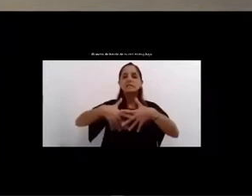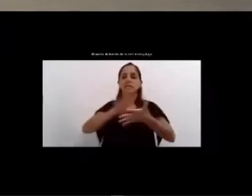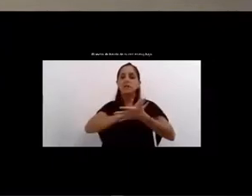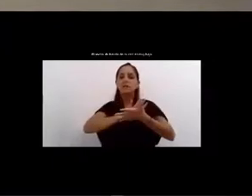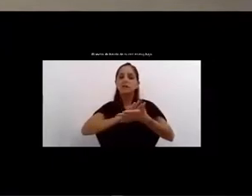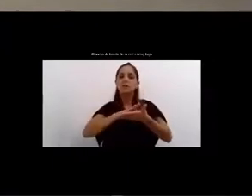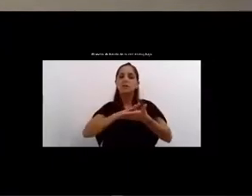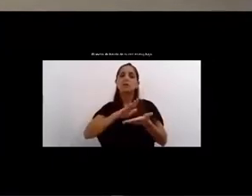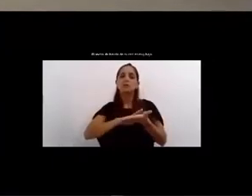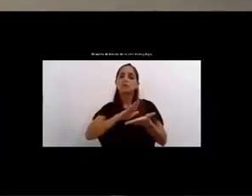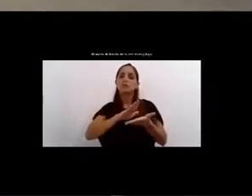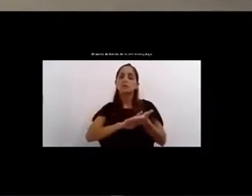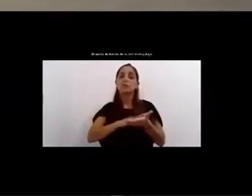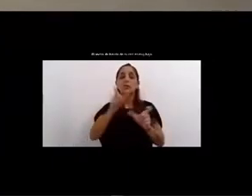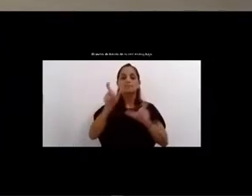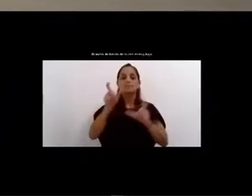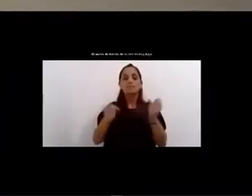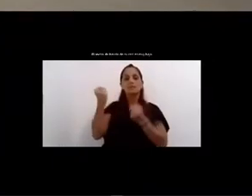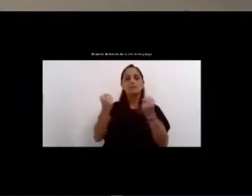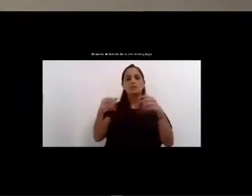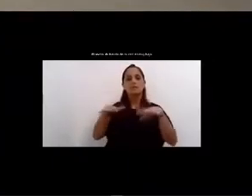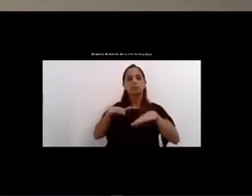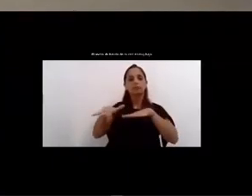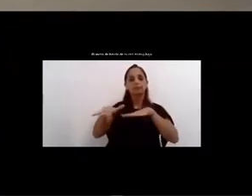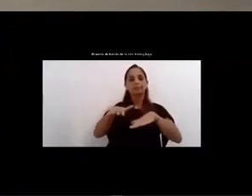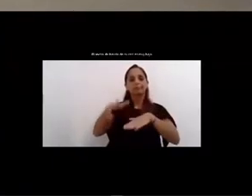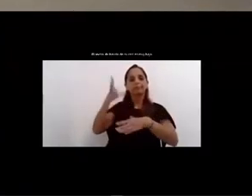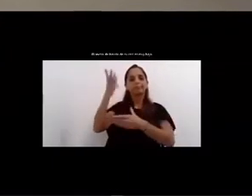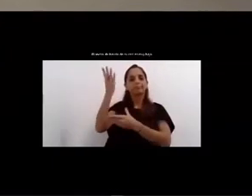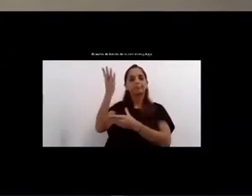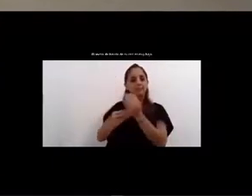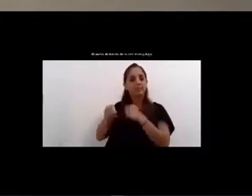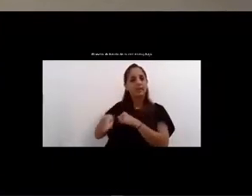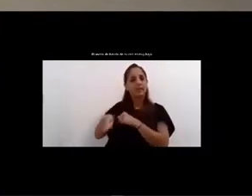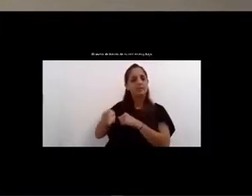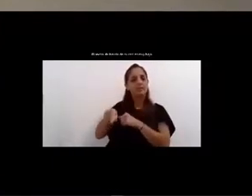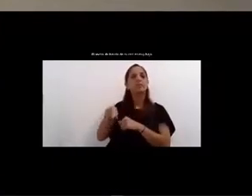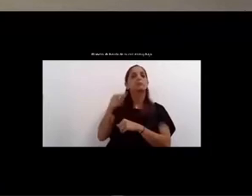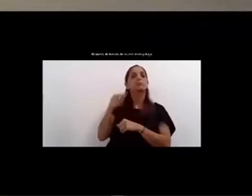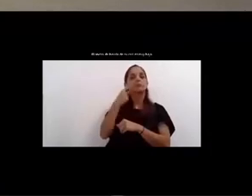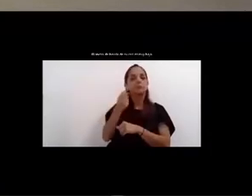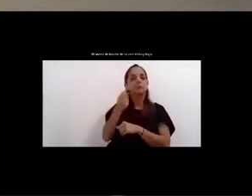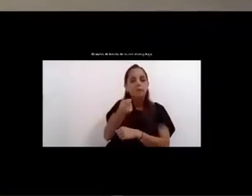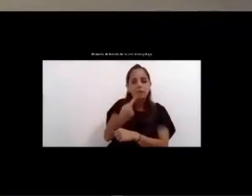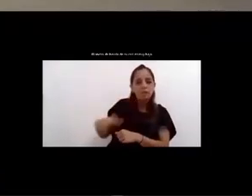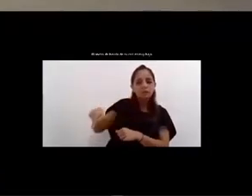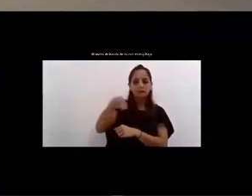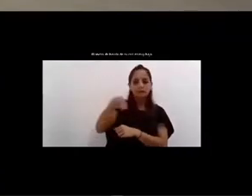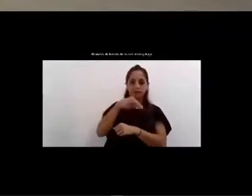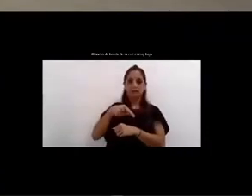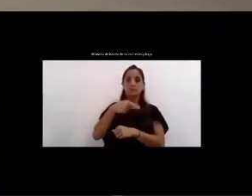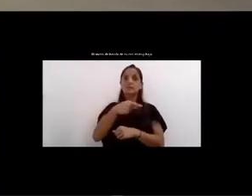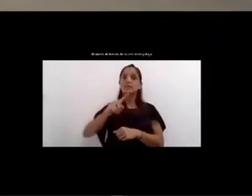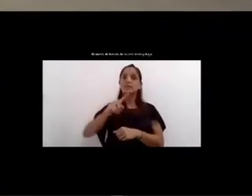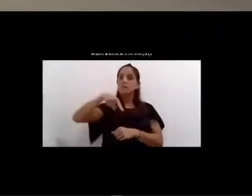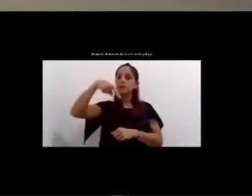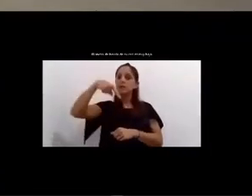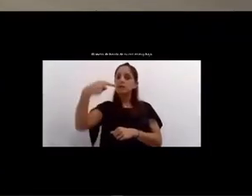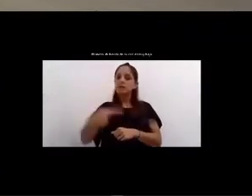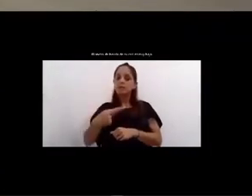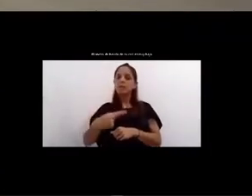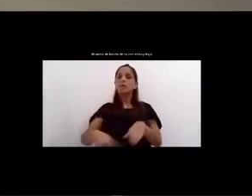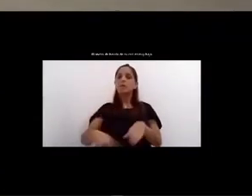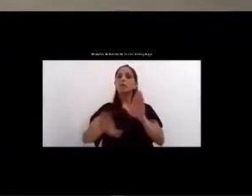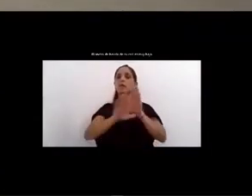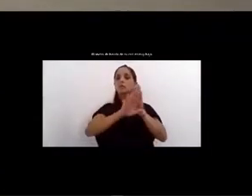electrónica de infracciones de tránsito y en el transcurso de la próxima semana se publicará el pliego de la licitación para implementar